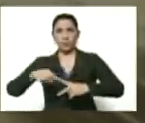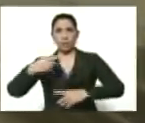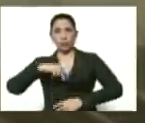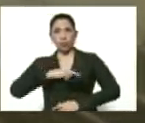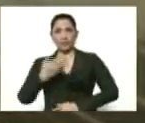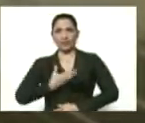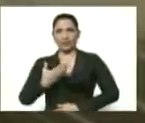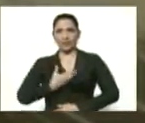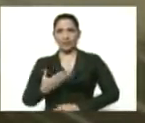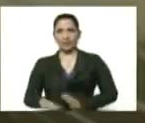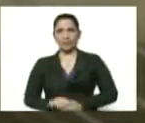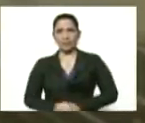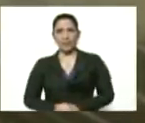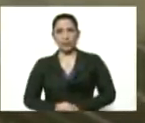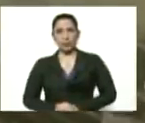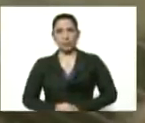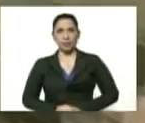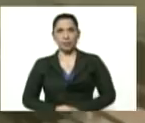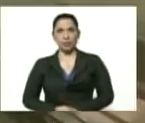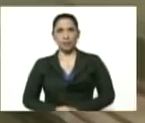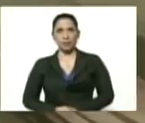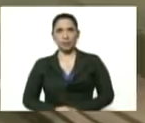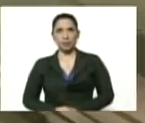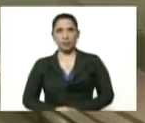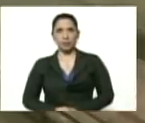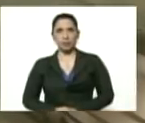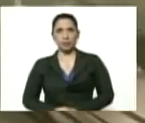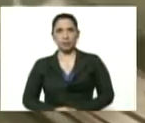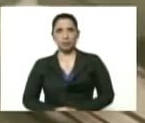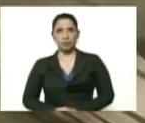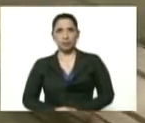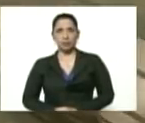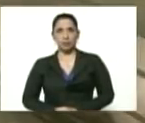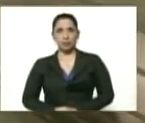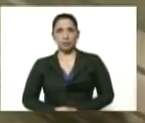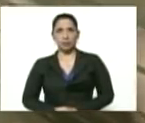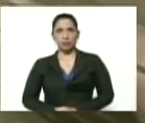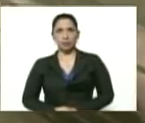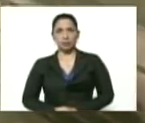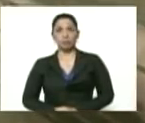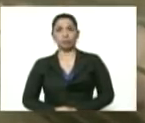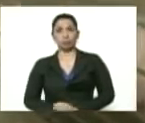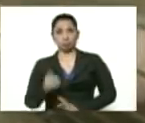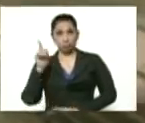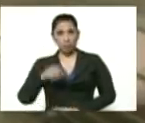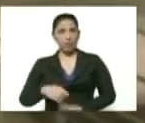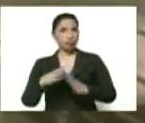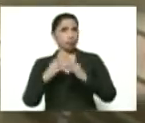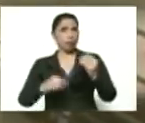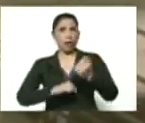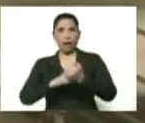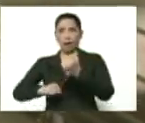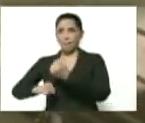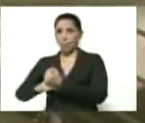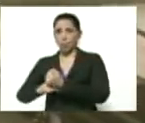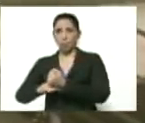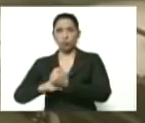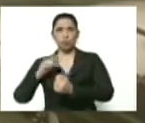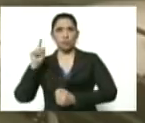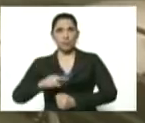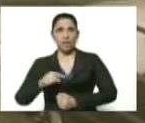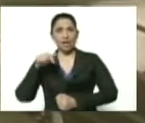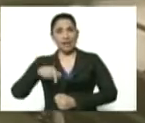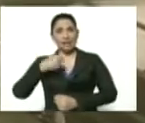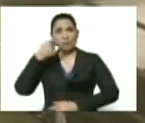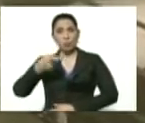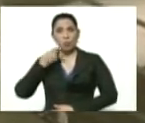alcaldesa, Flor Rivas. Queremos que Amil Carnavas tome la palabra y converse con toda la patria los logros de esta